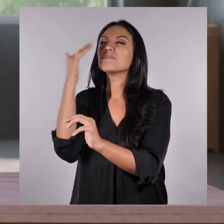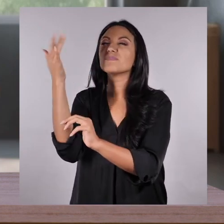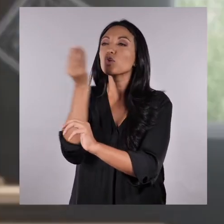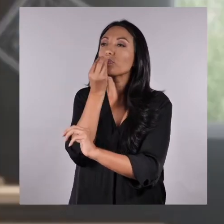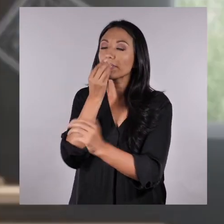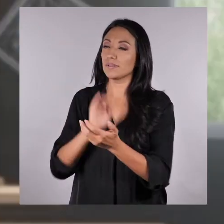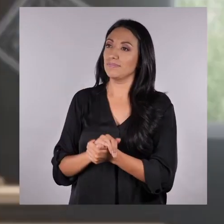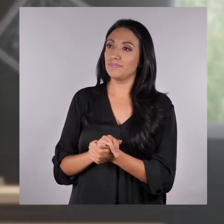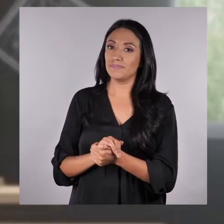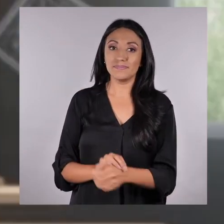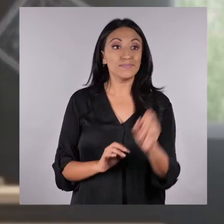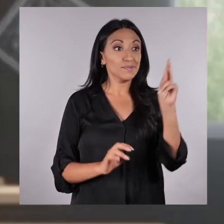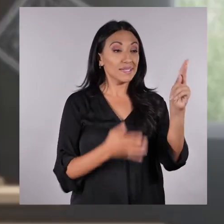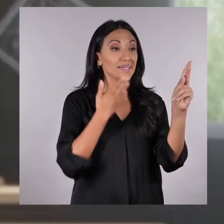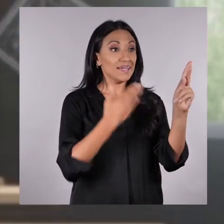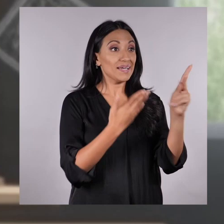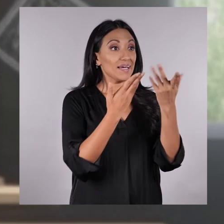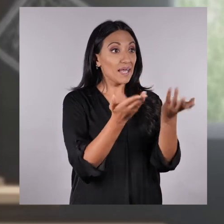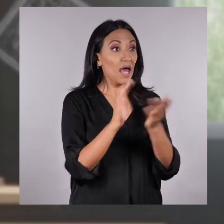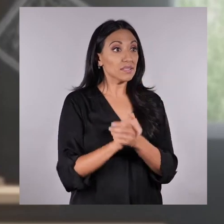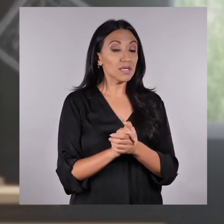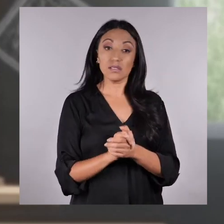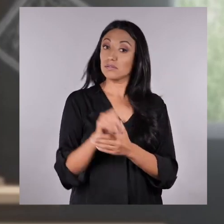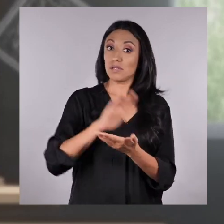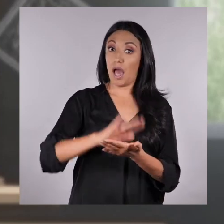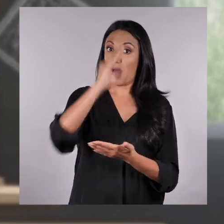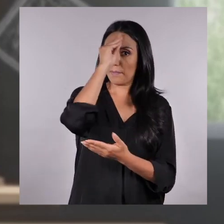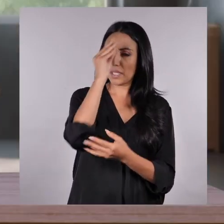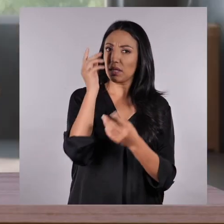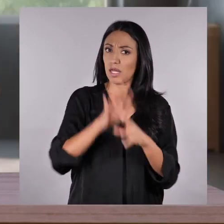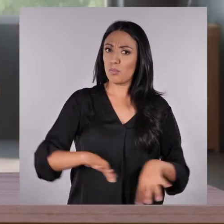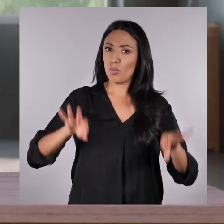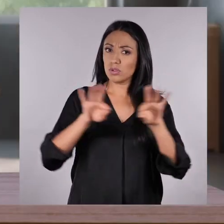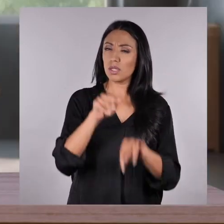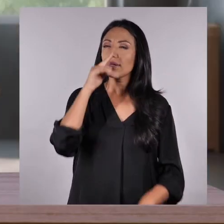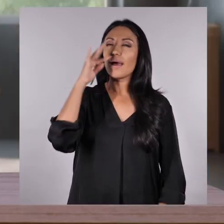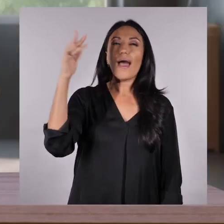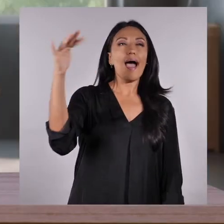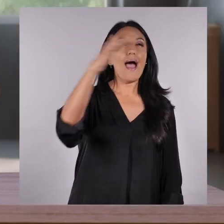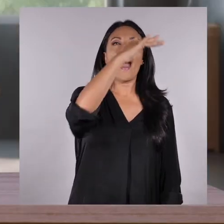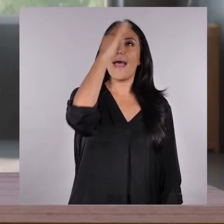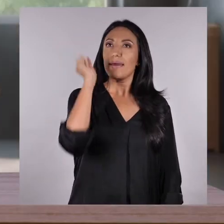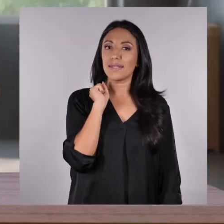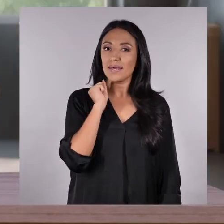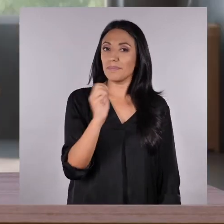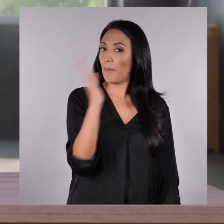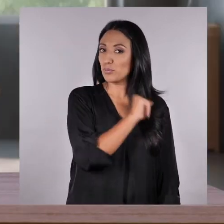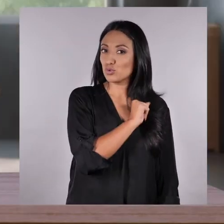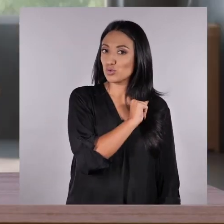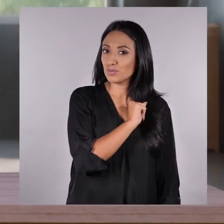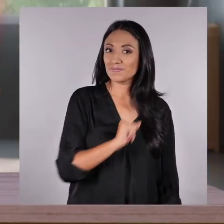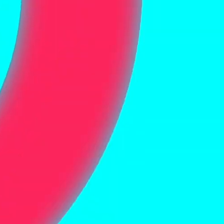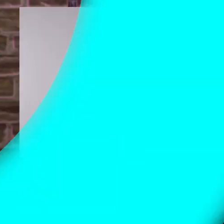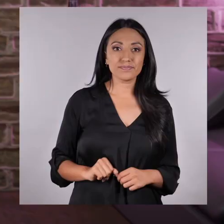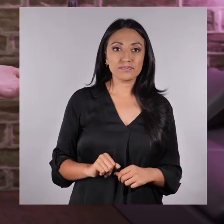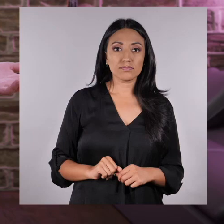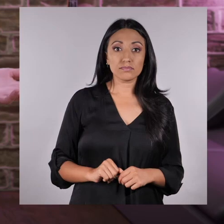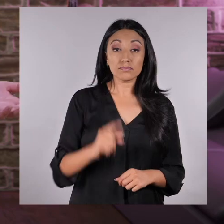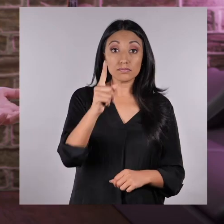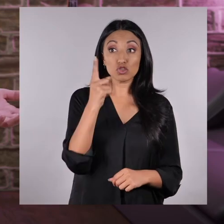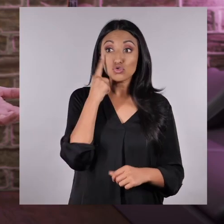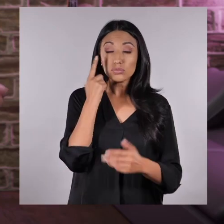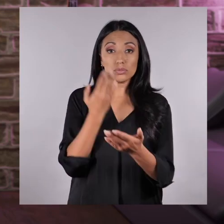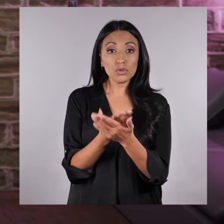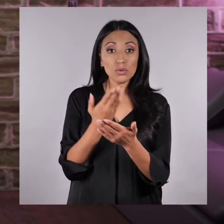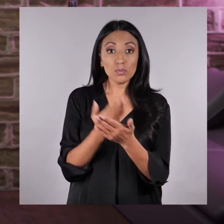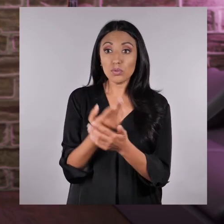¿Ya ves? Oye, gracias Nick. Qué chévere que hayamos aprendido tanto sobre el aire. ¡Vamos Martichiques! ¿Qué les